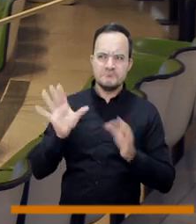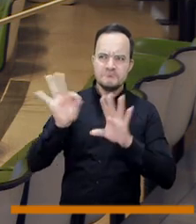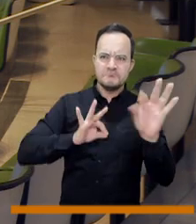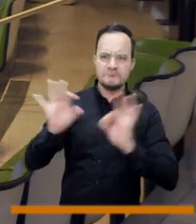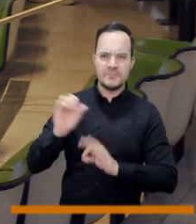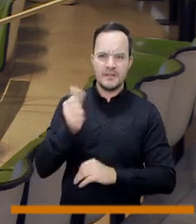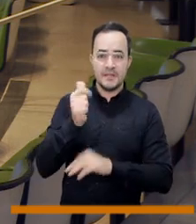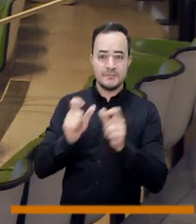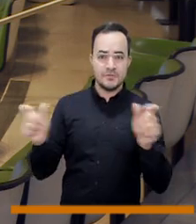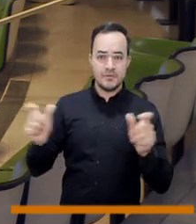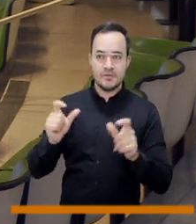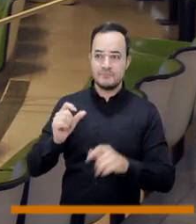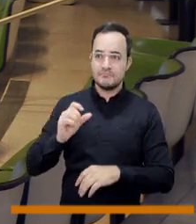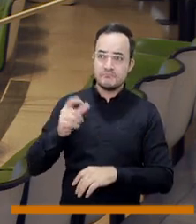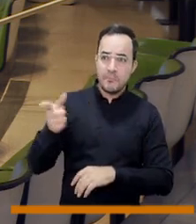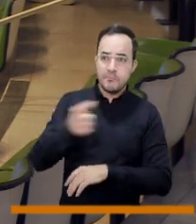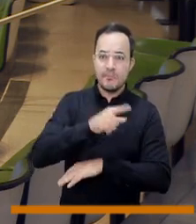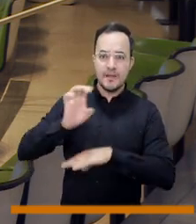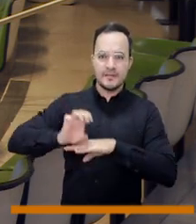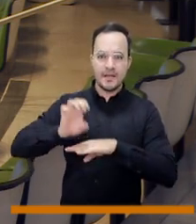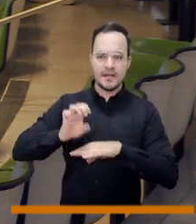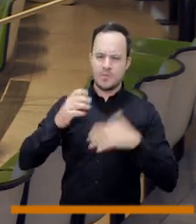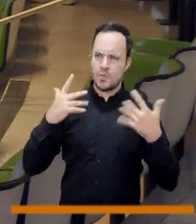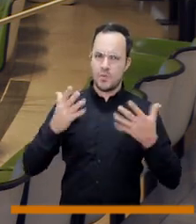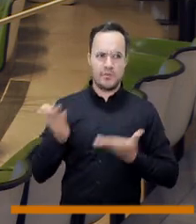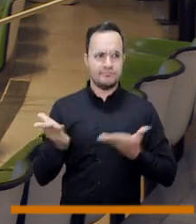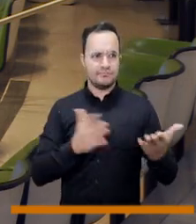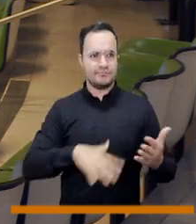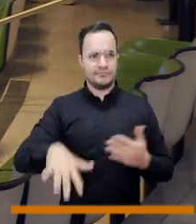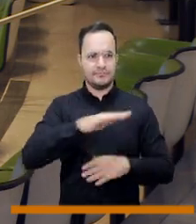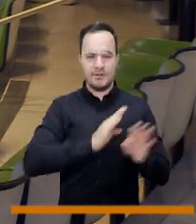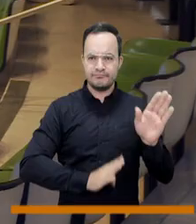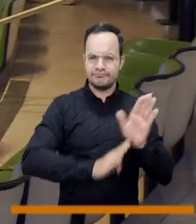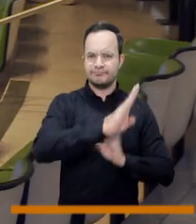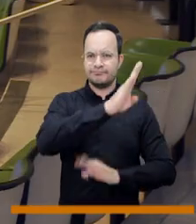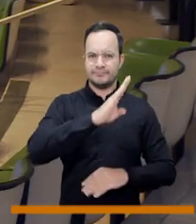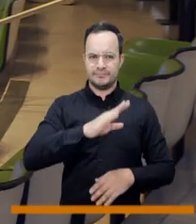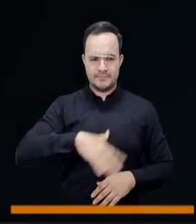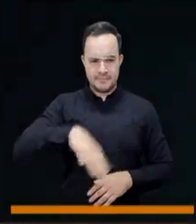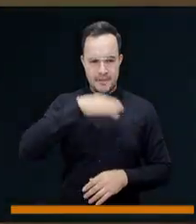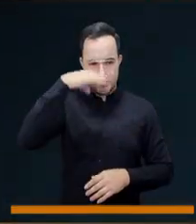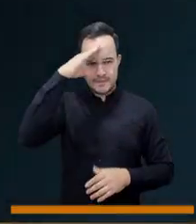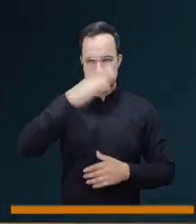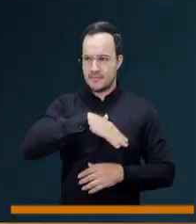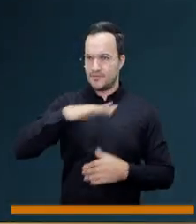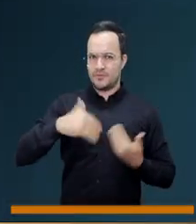y entidades que han aportado con su trabajo al desarrollo de la capital antioqueña y de sus gentes.